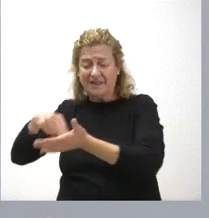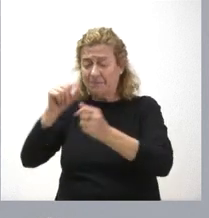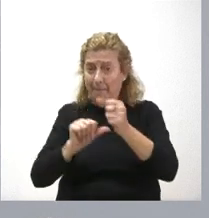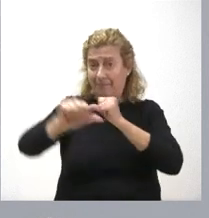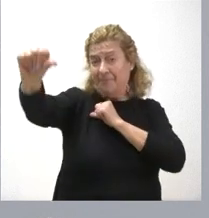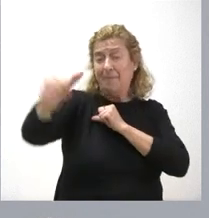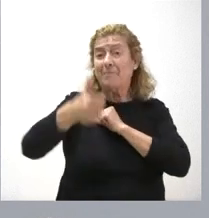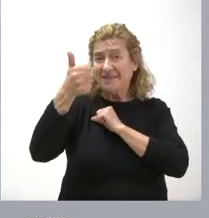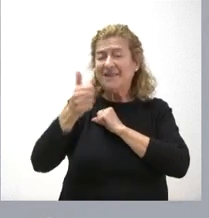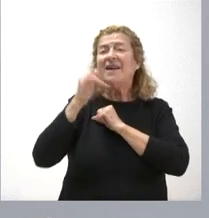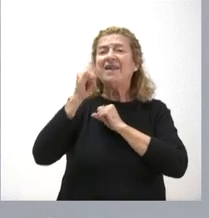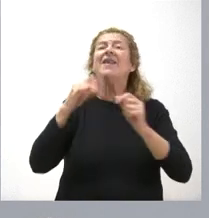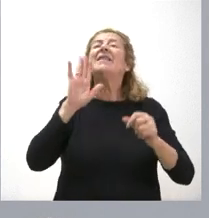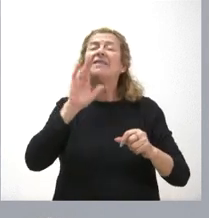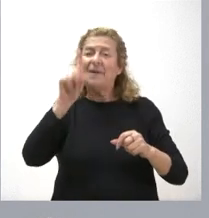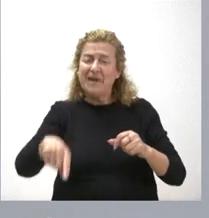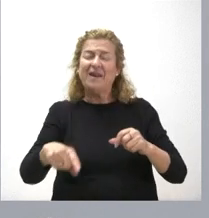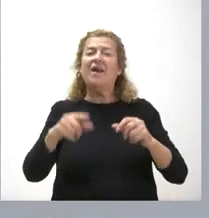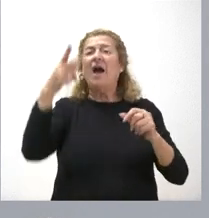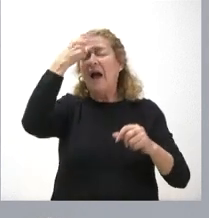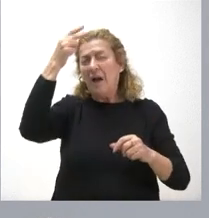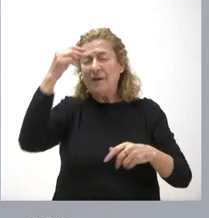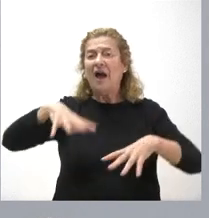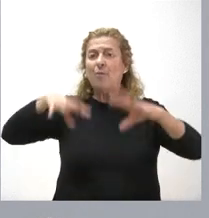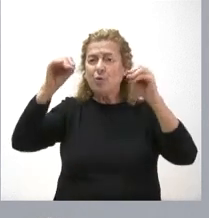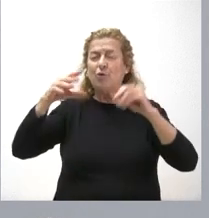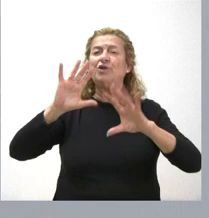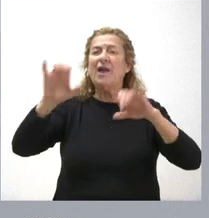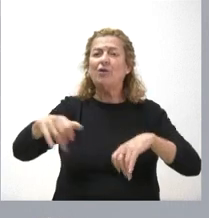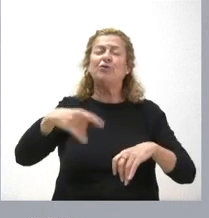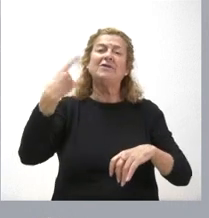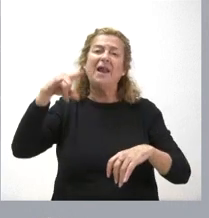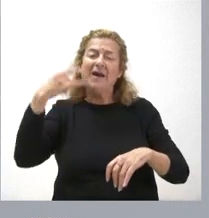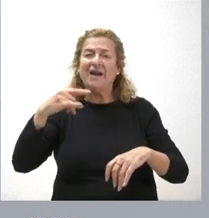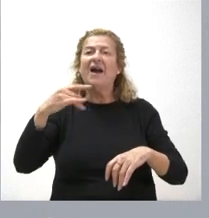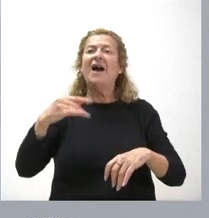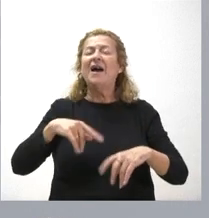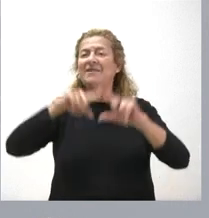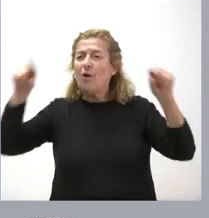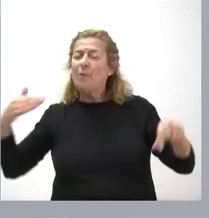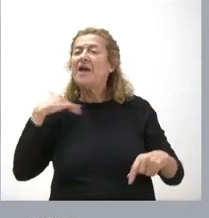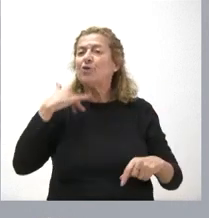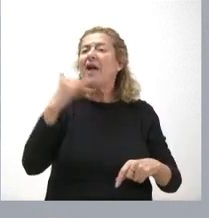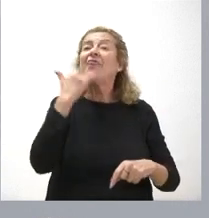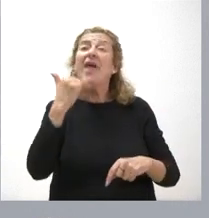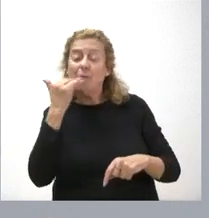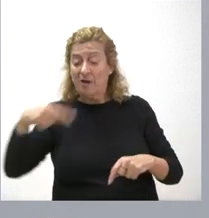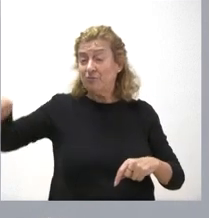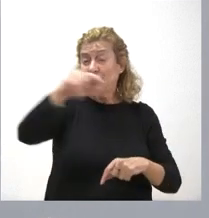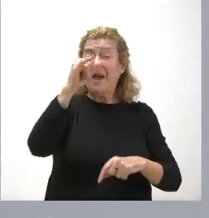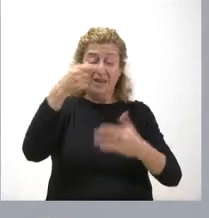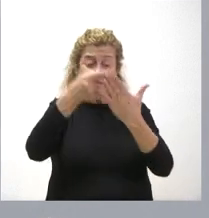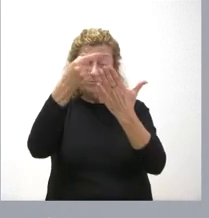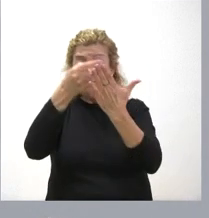y en intervenciones en varias localidades de Ávila, Burgos, León, Salamanca, Segovia, Soria y Zamora. Tienen ustedes el detalle de las inversiones